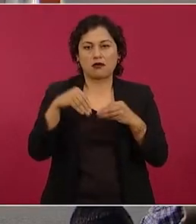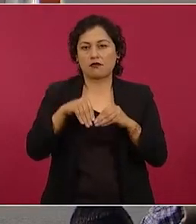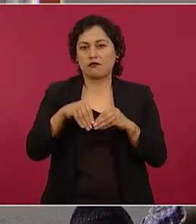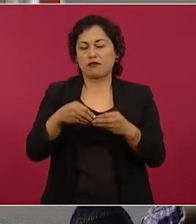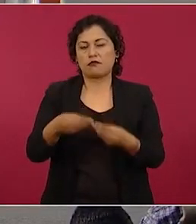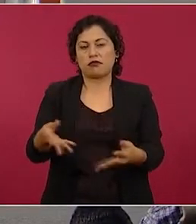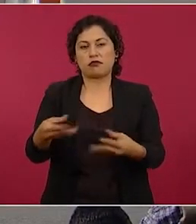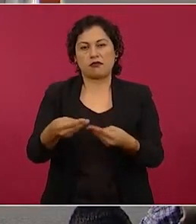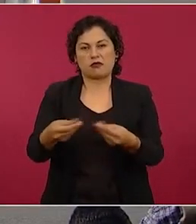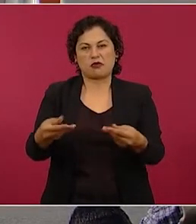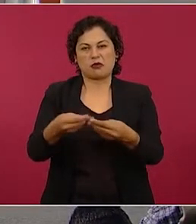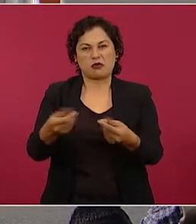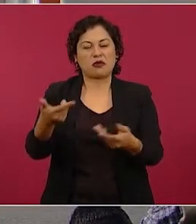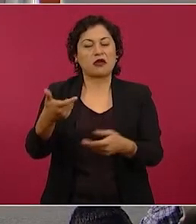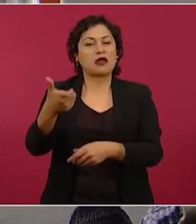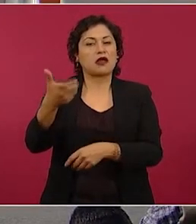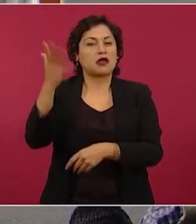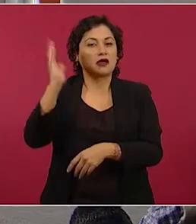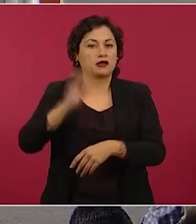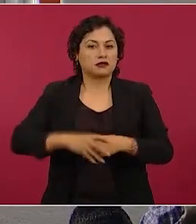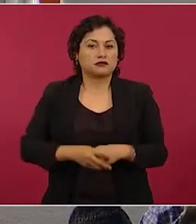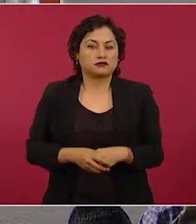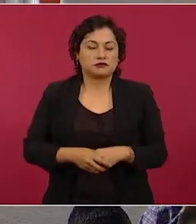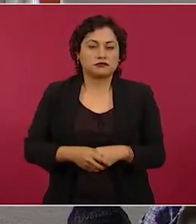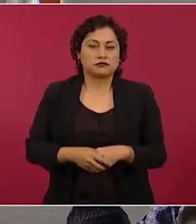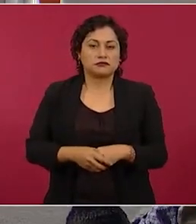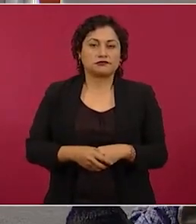y también había protestas,